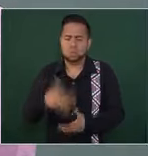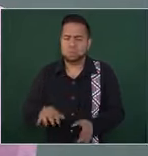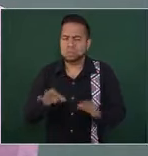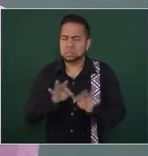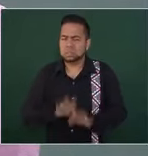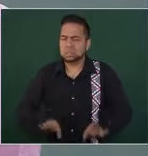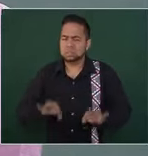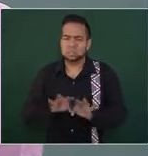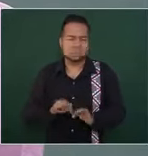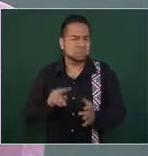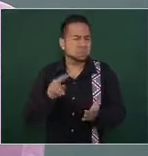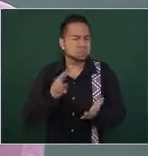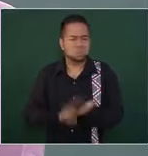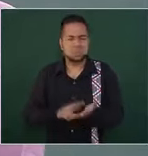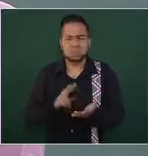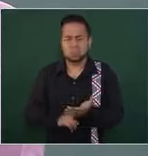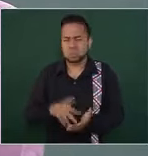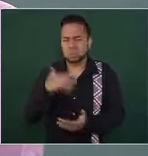fundamental